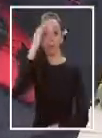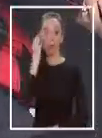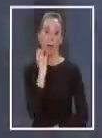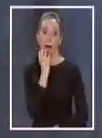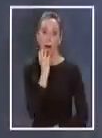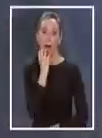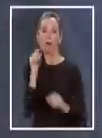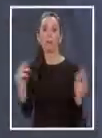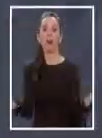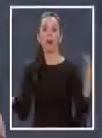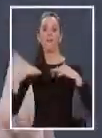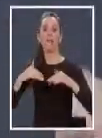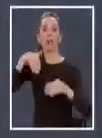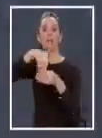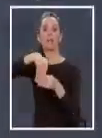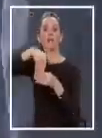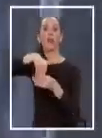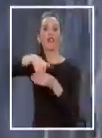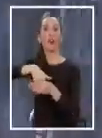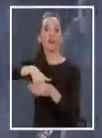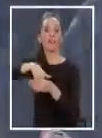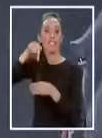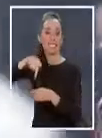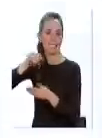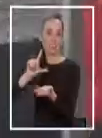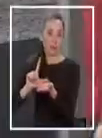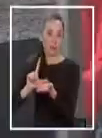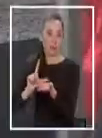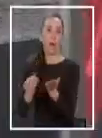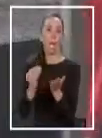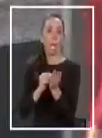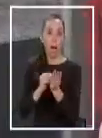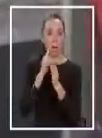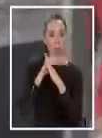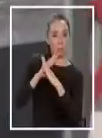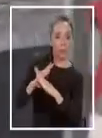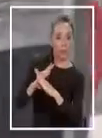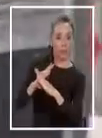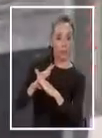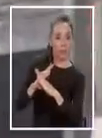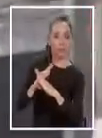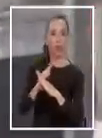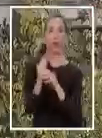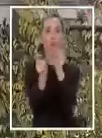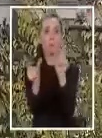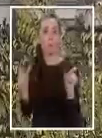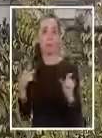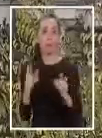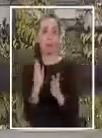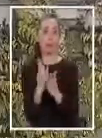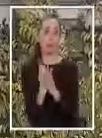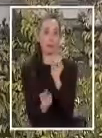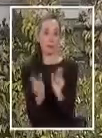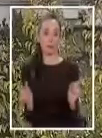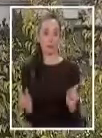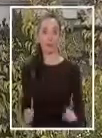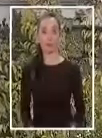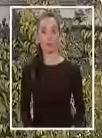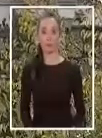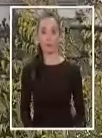porque será sede para las elecciones y que seguirán reforzando las medidas de prevención entre la comunidad escolar.